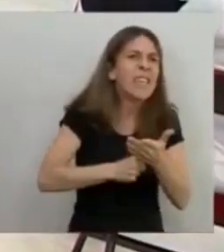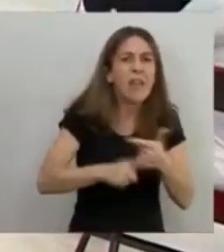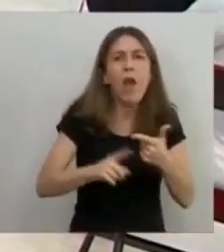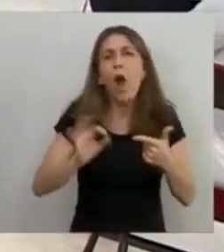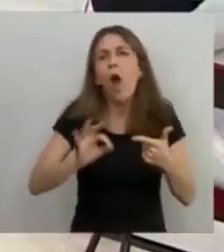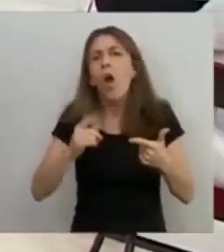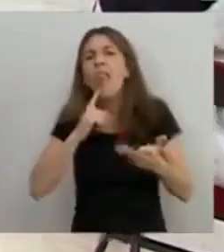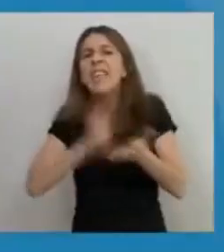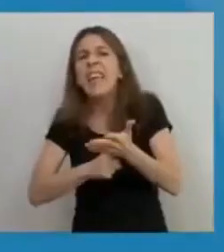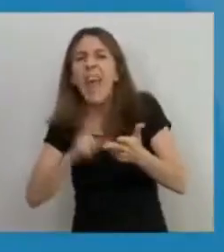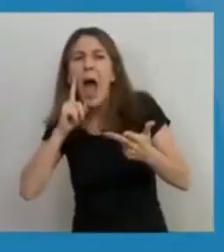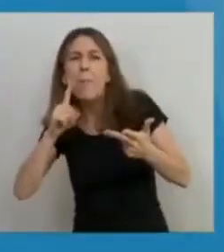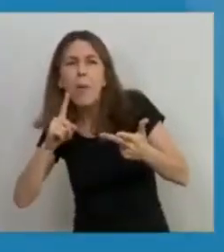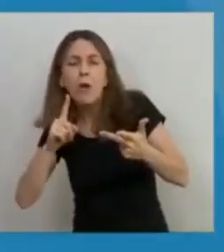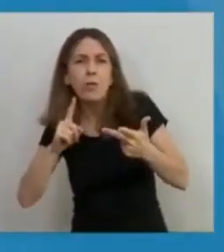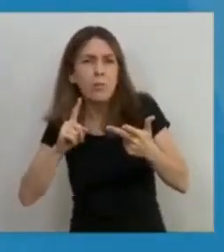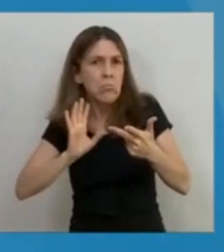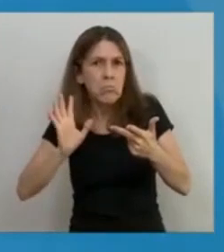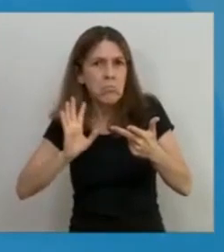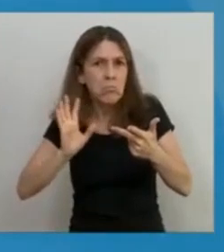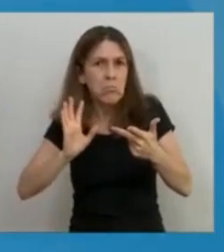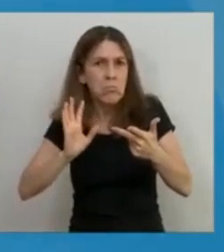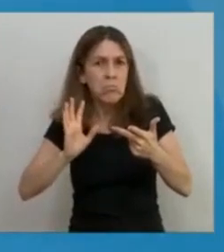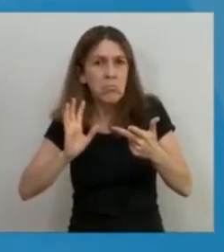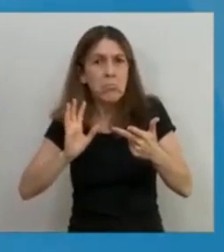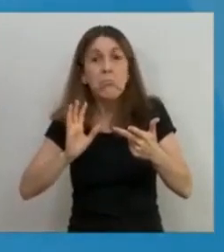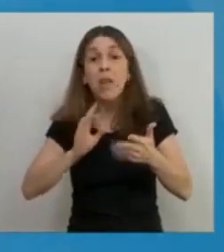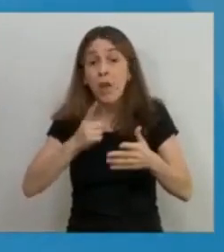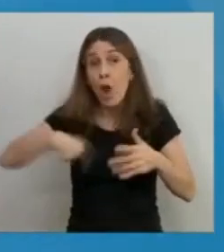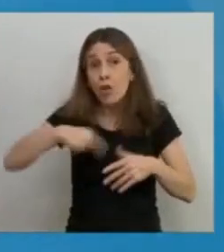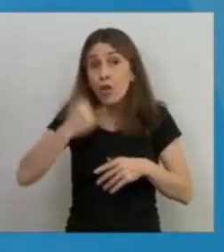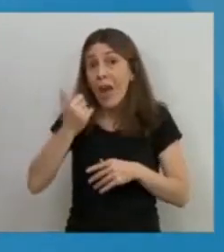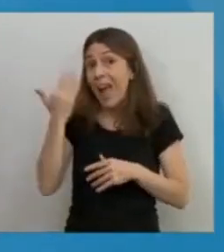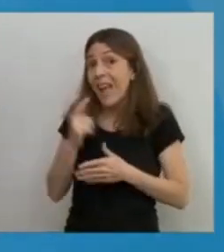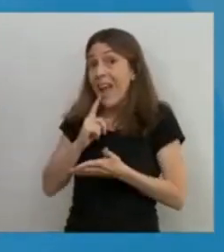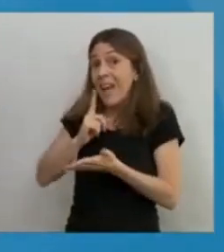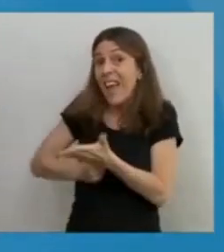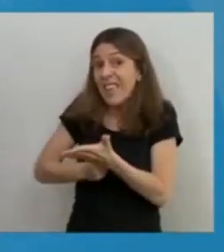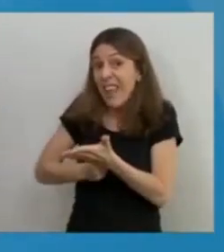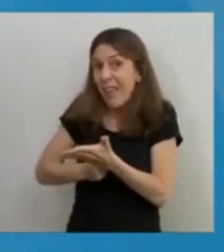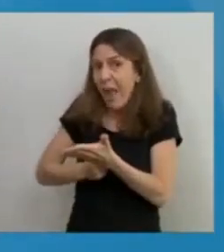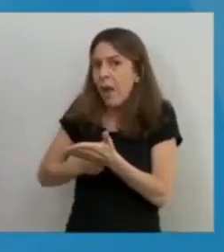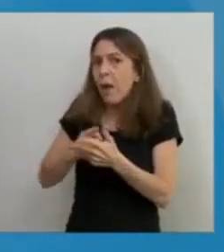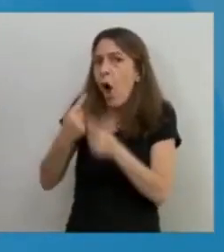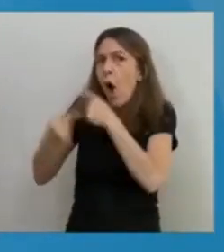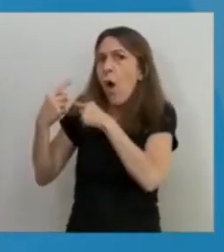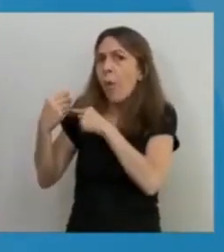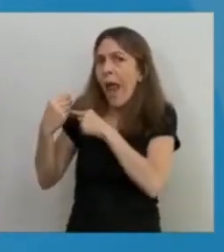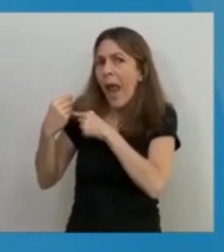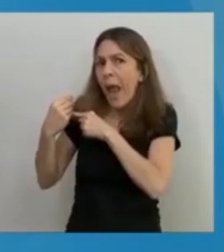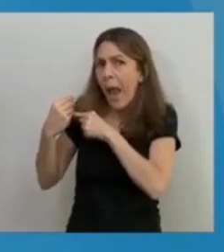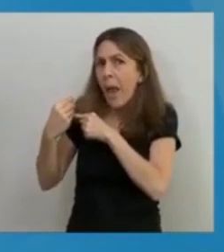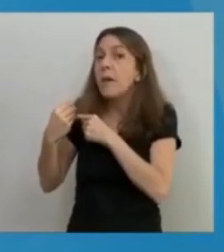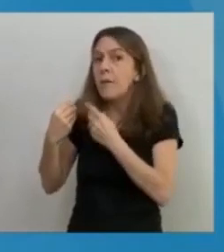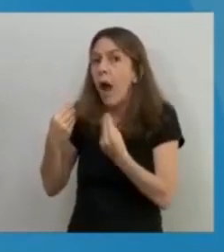exclusivamente. Todas nuestras decisiones son el resultado de ver lo que está